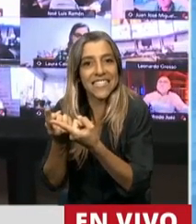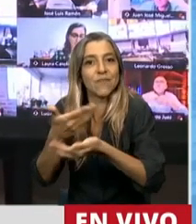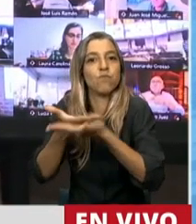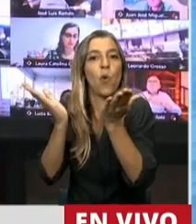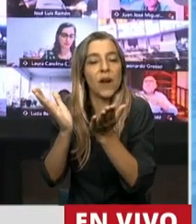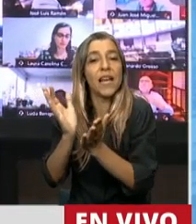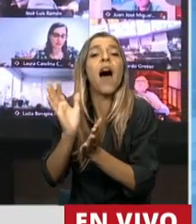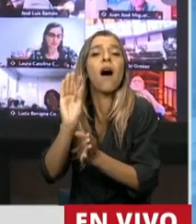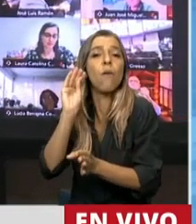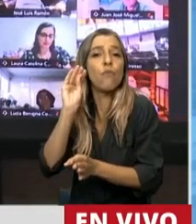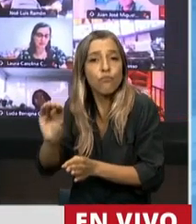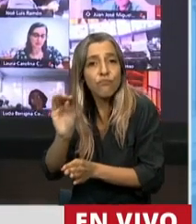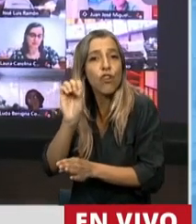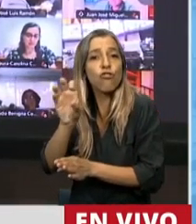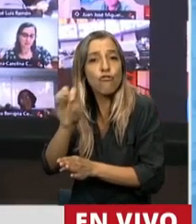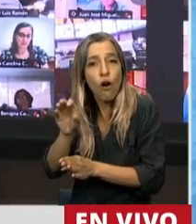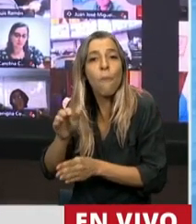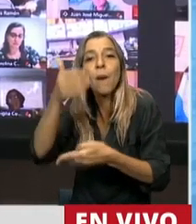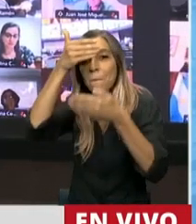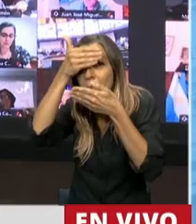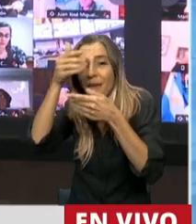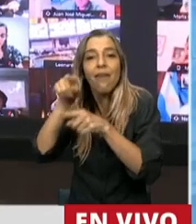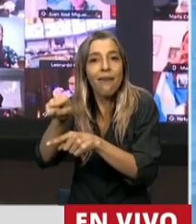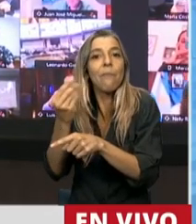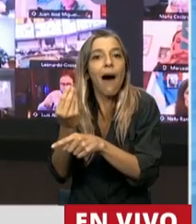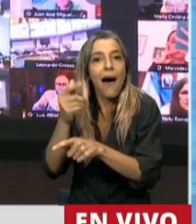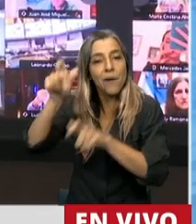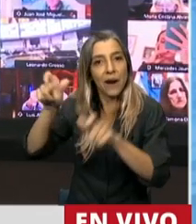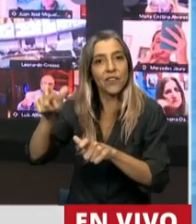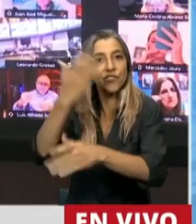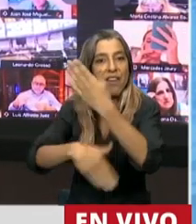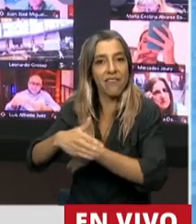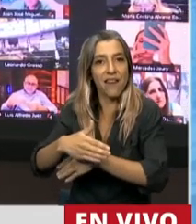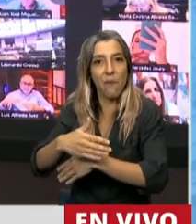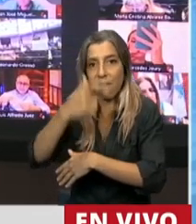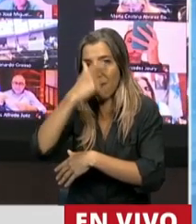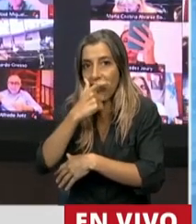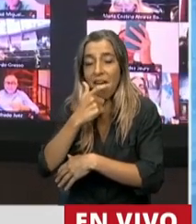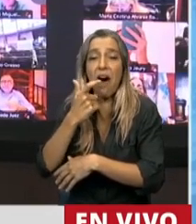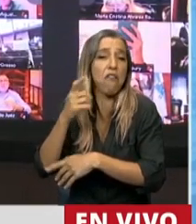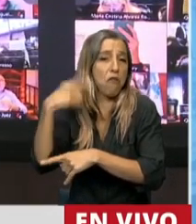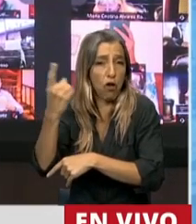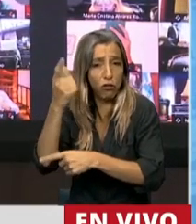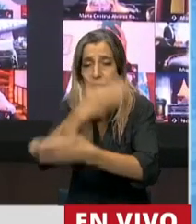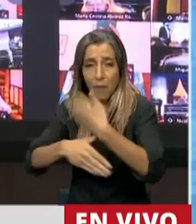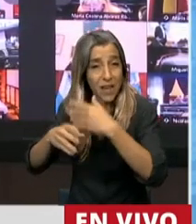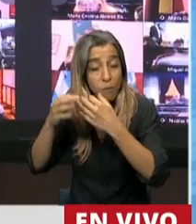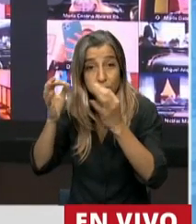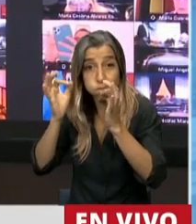para atender a los discapacitados visuales y sensoriales. Y si Dios así lo amerita,